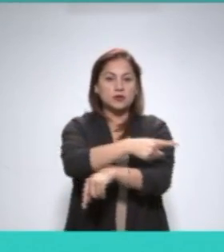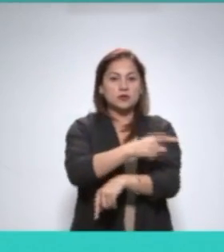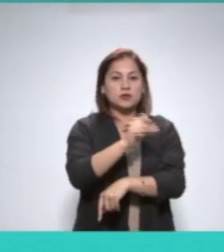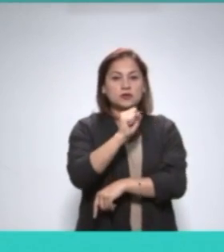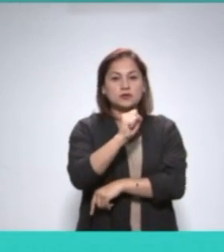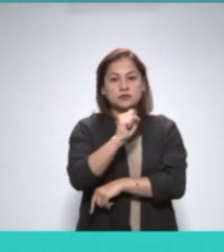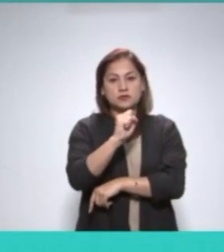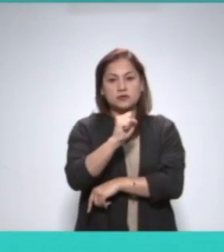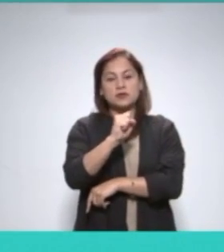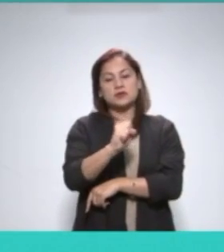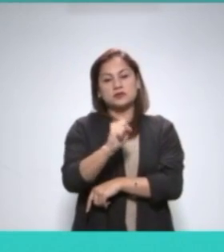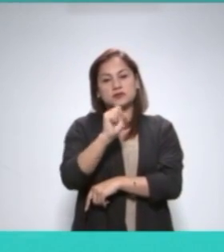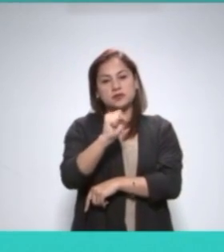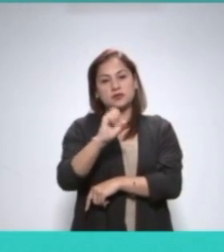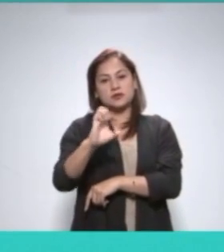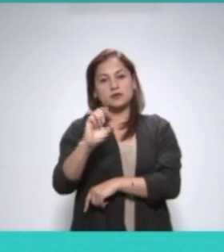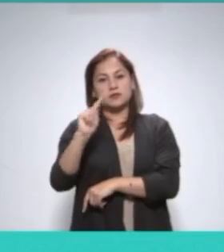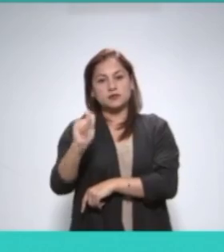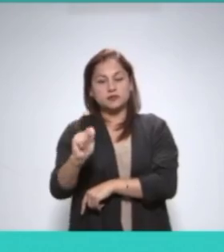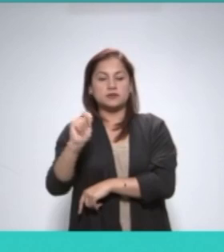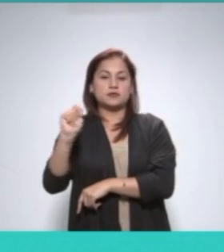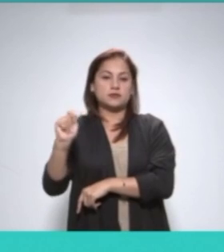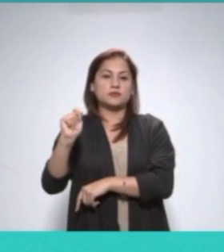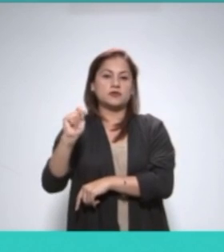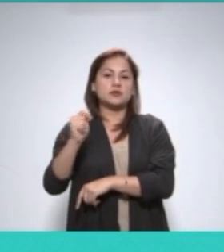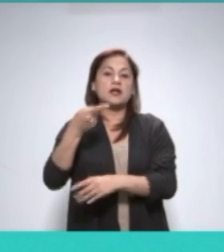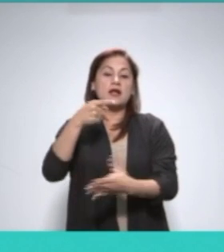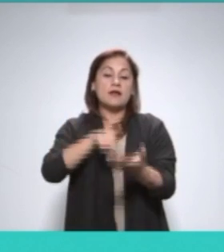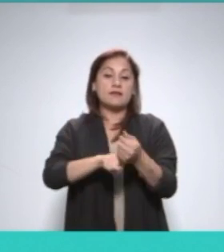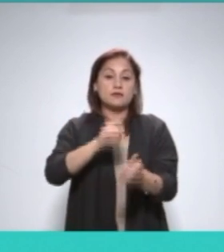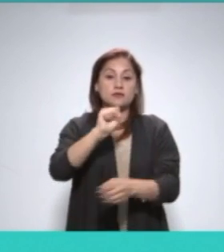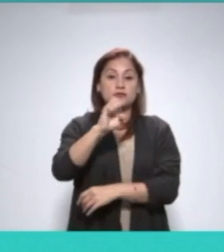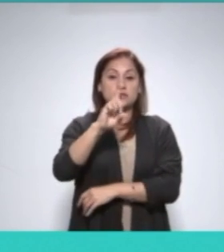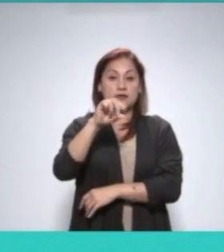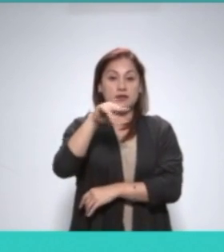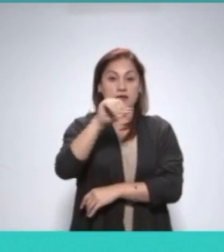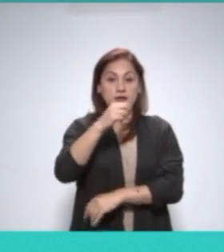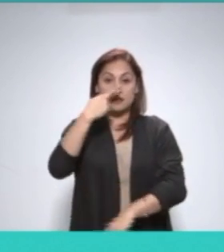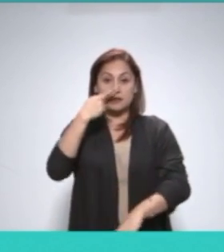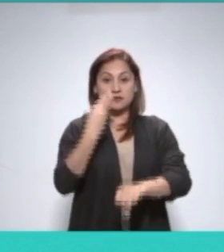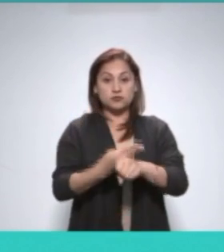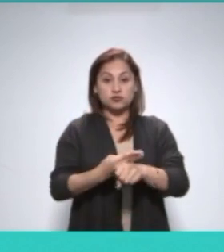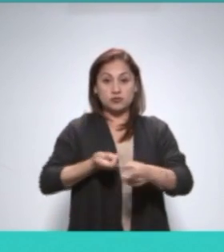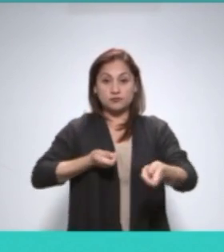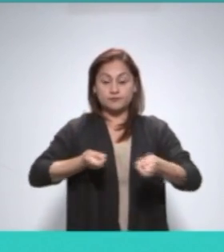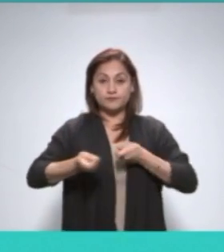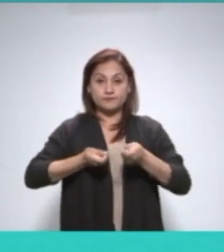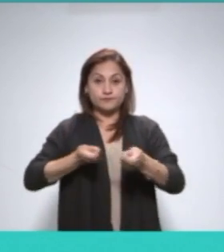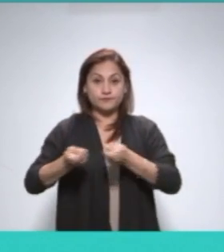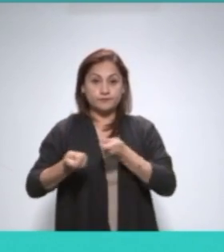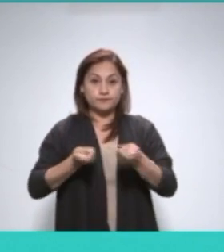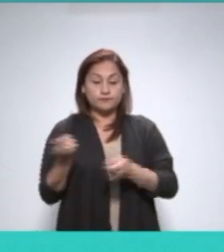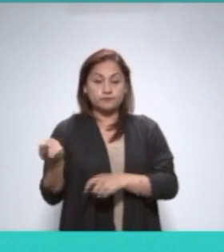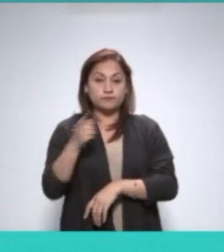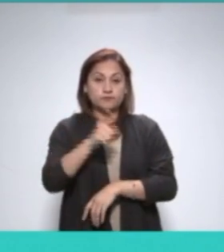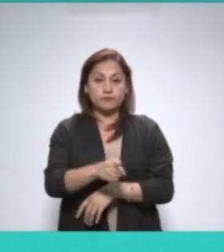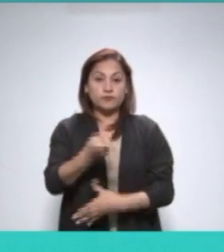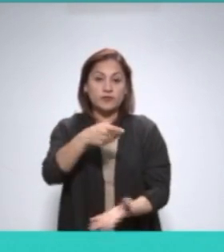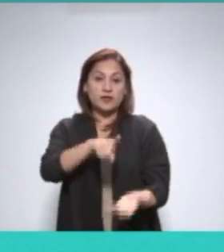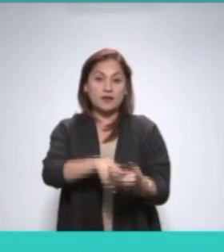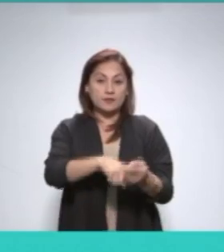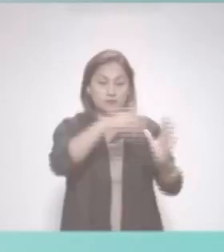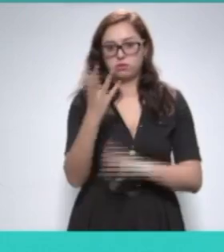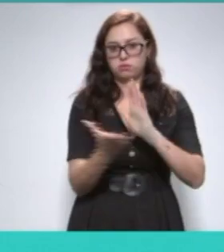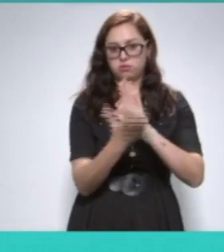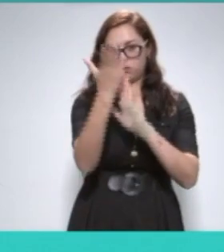Comunicaciones y Transportes, donde Sedena fue la encargada de ejecutar las obras tras un convenio de colaboración